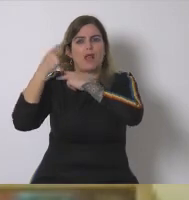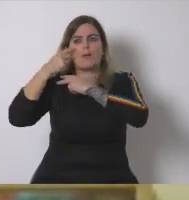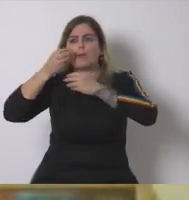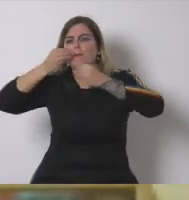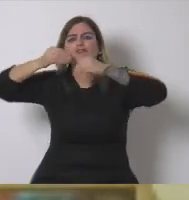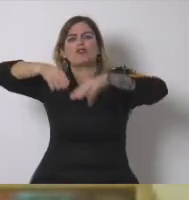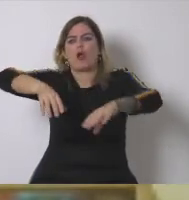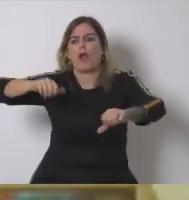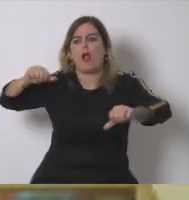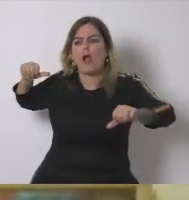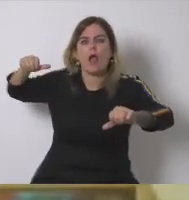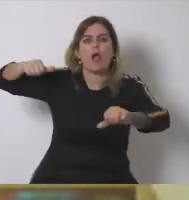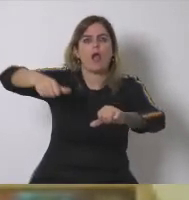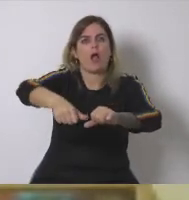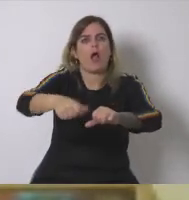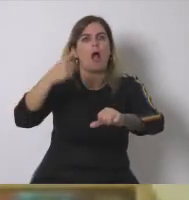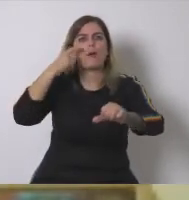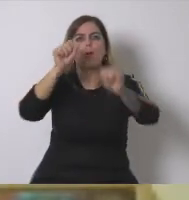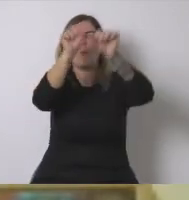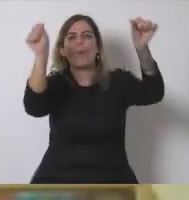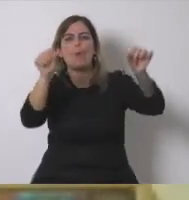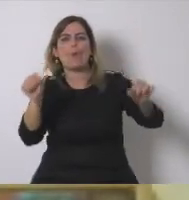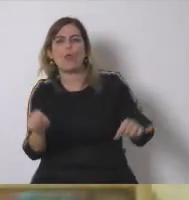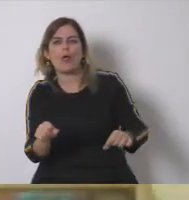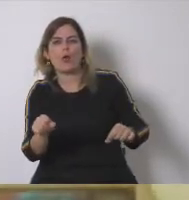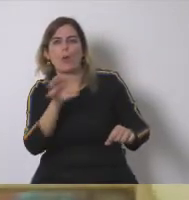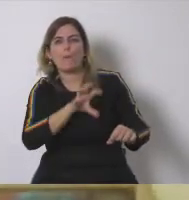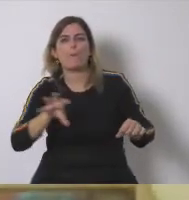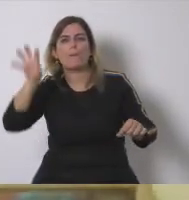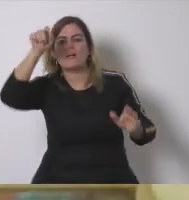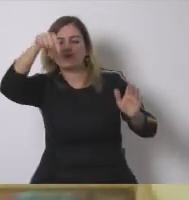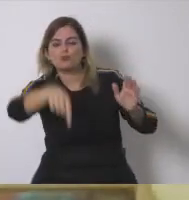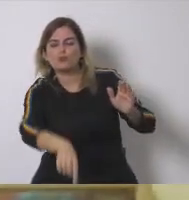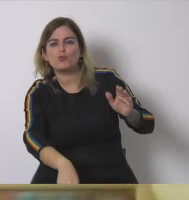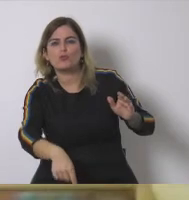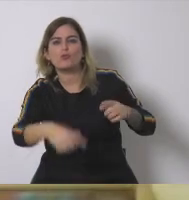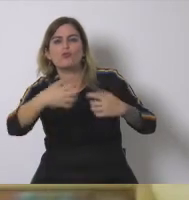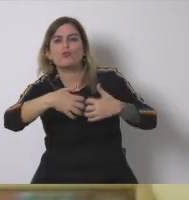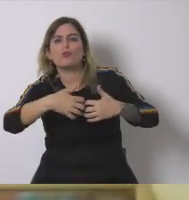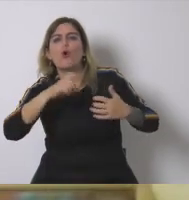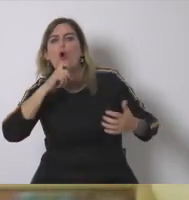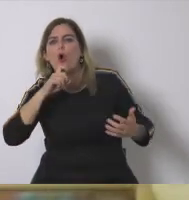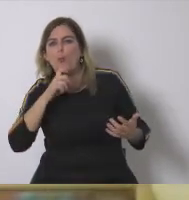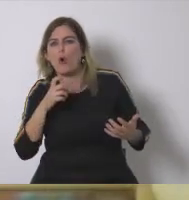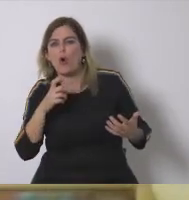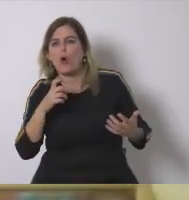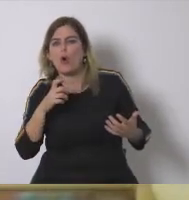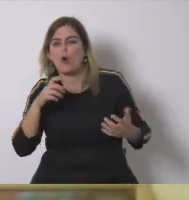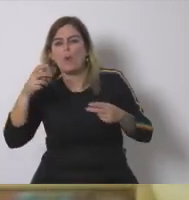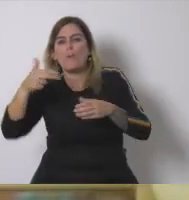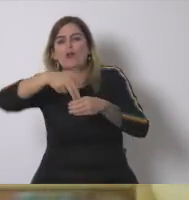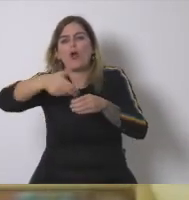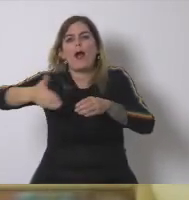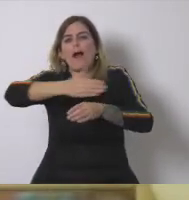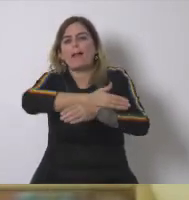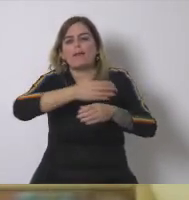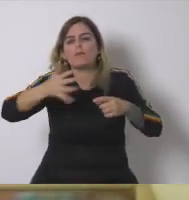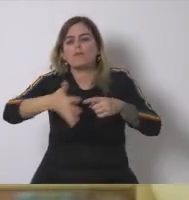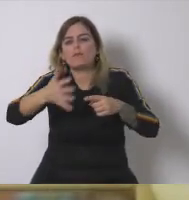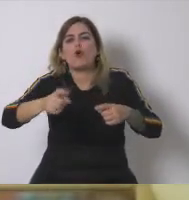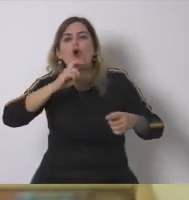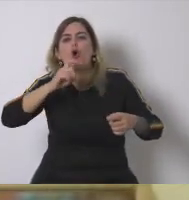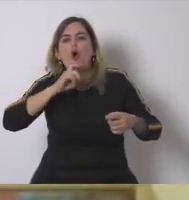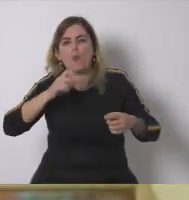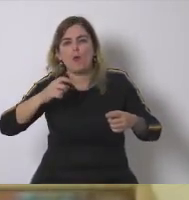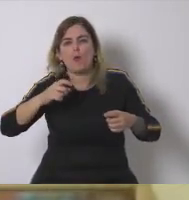atrás y mirar atrás y buscar en los países del sur ideas modelos cómo se producían